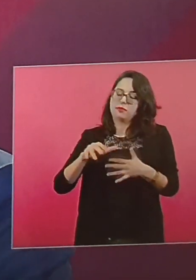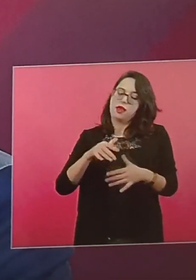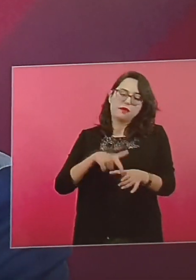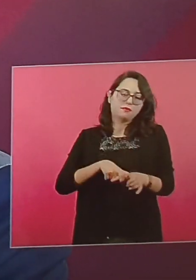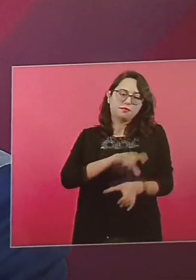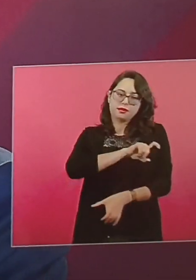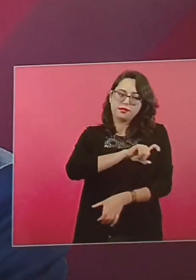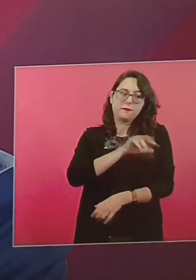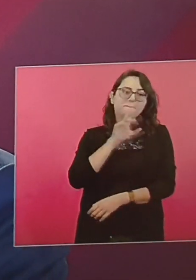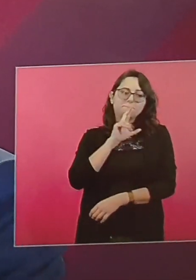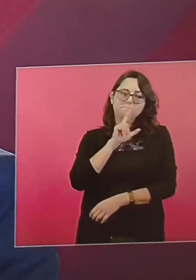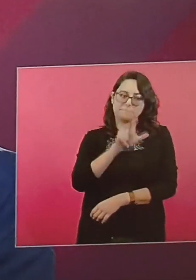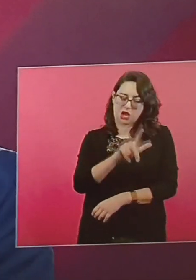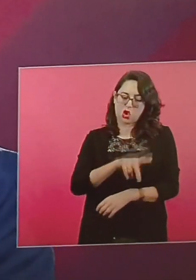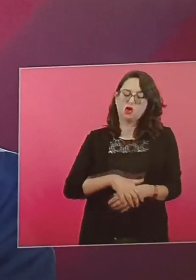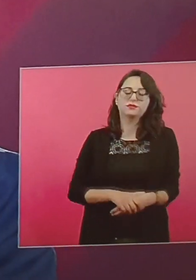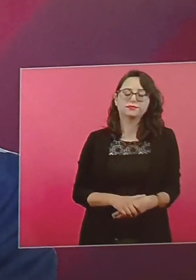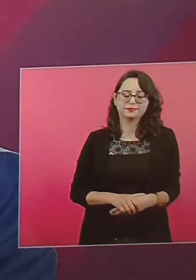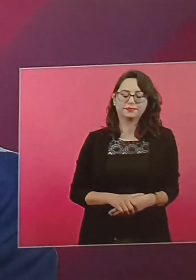con trampa.